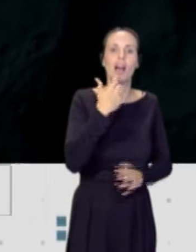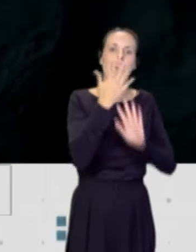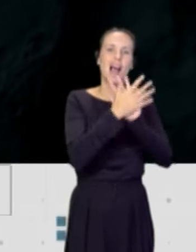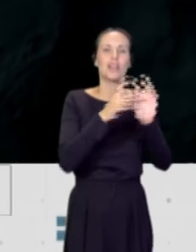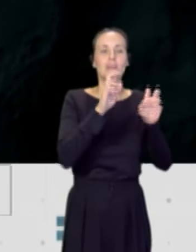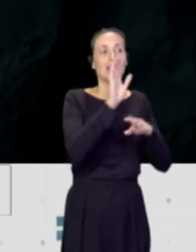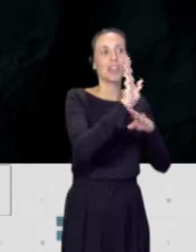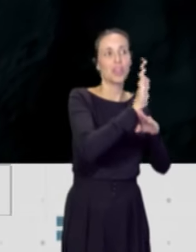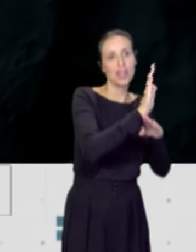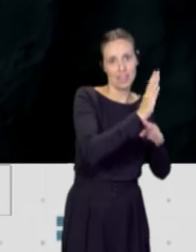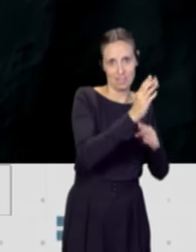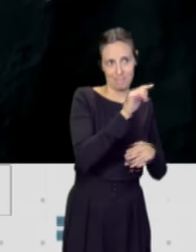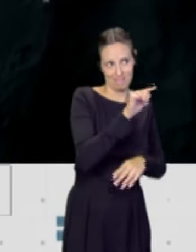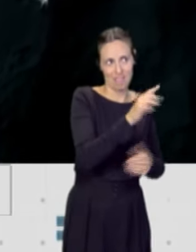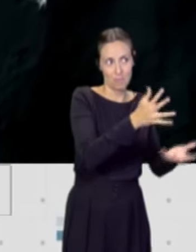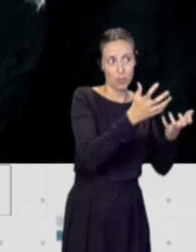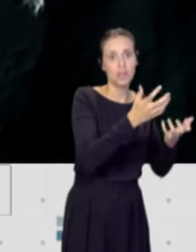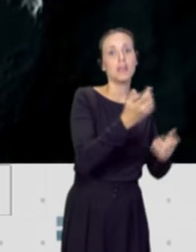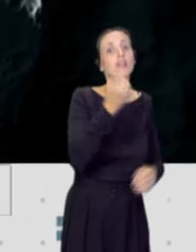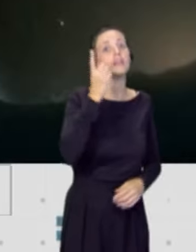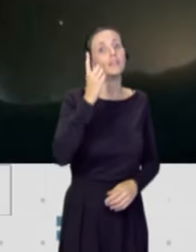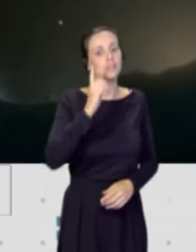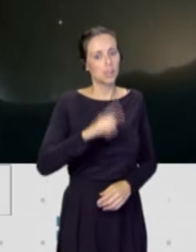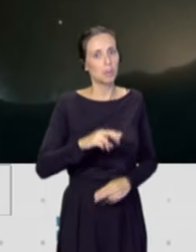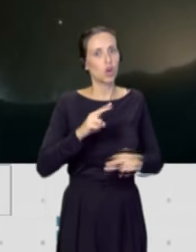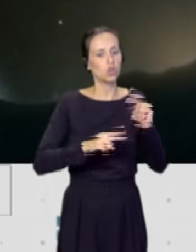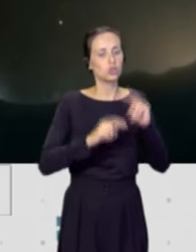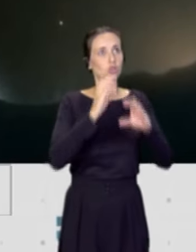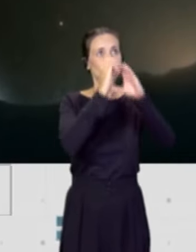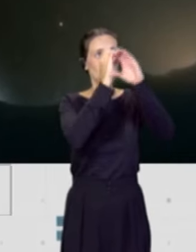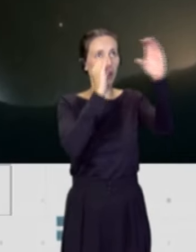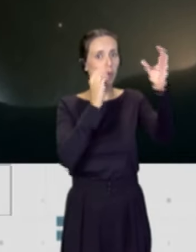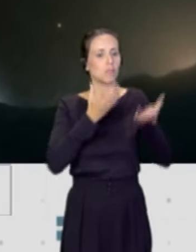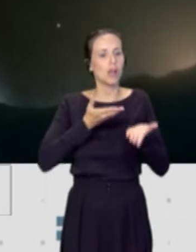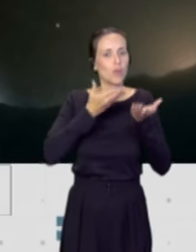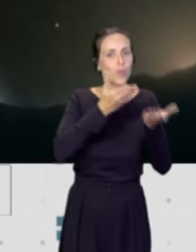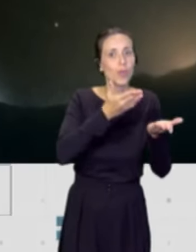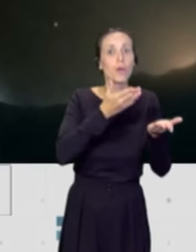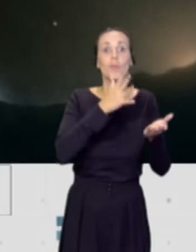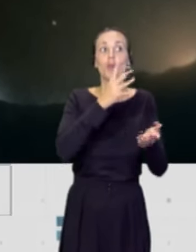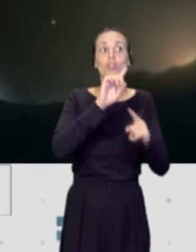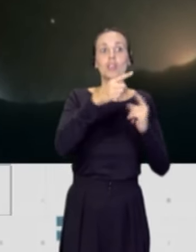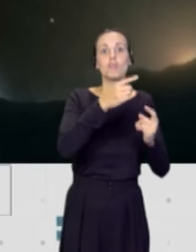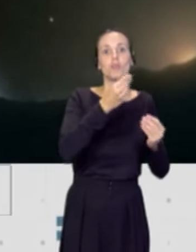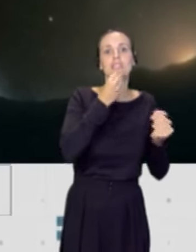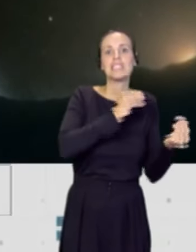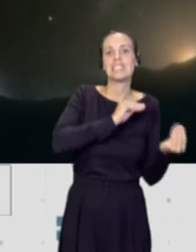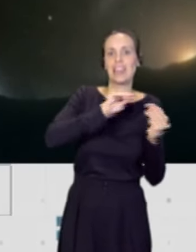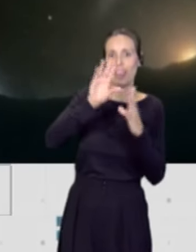industria cinematográfica, también se pueden aplicar a la construcción de telescopios que luego pueden cederse y de ahí obtener